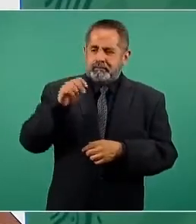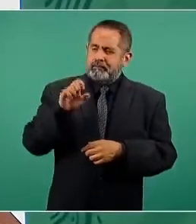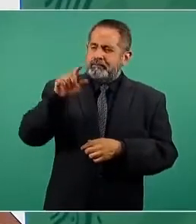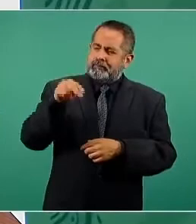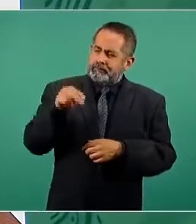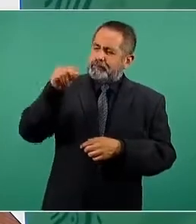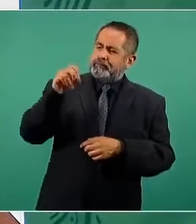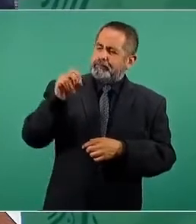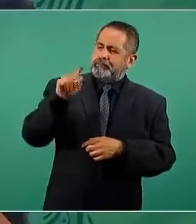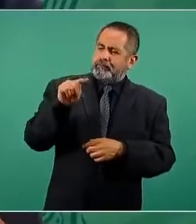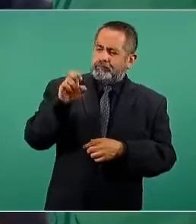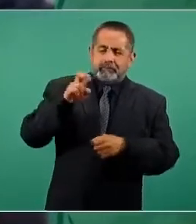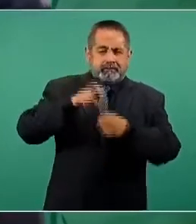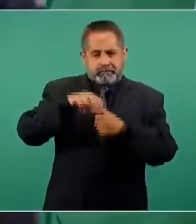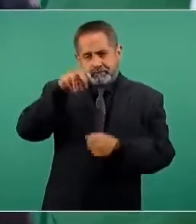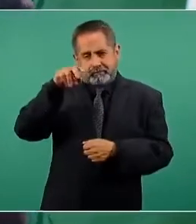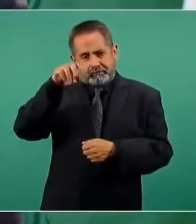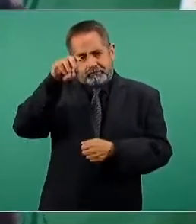en Nuevo León.